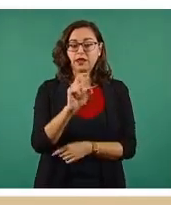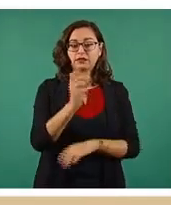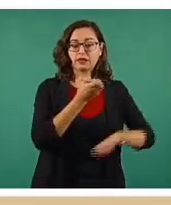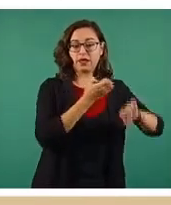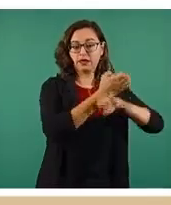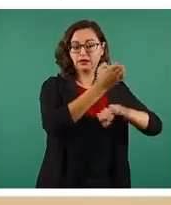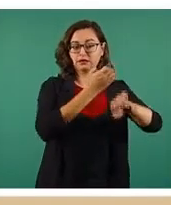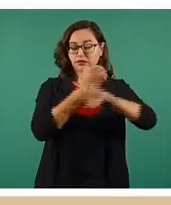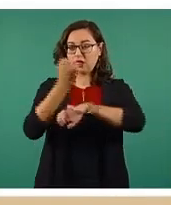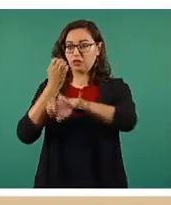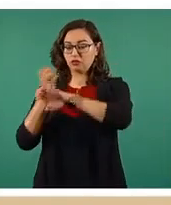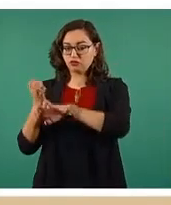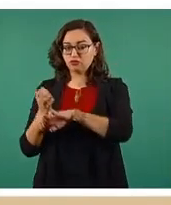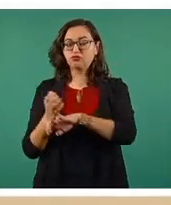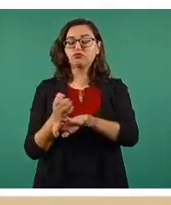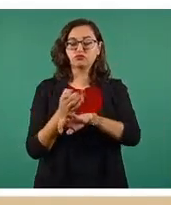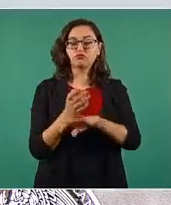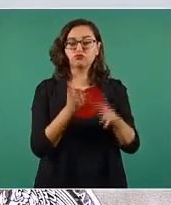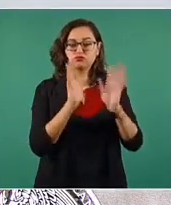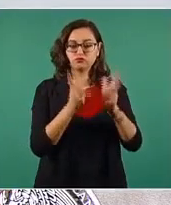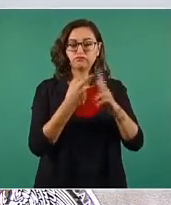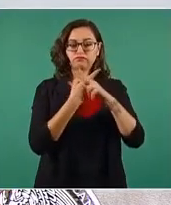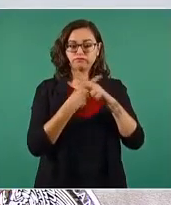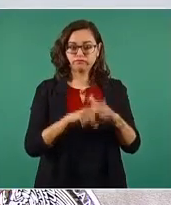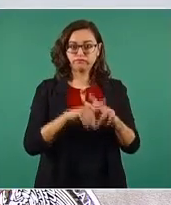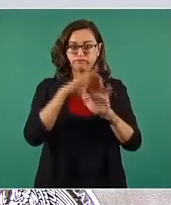ocupación hospitalaria empieza a reducirse.